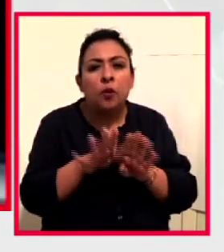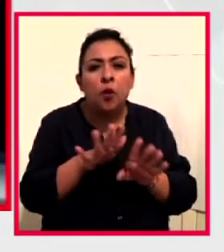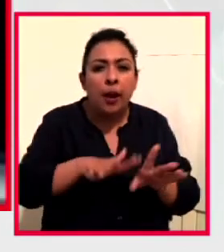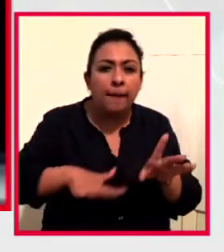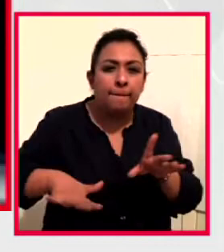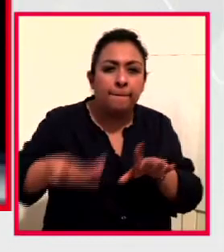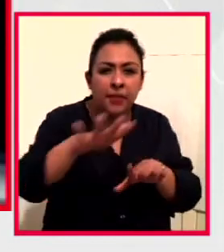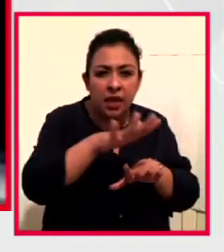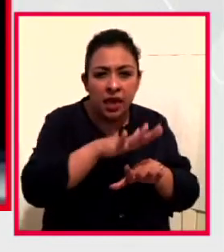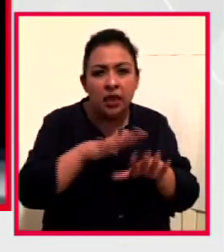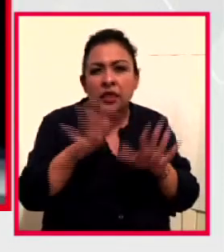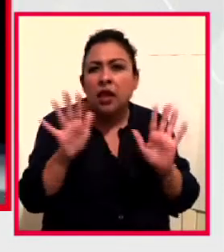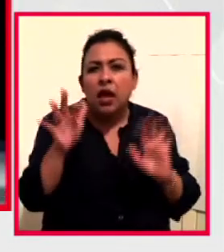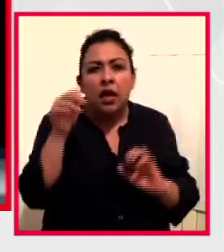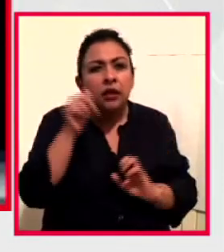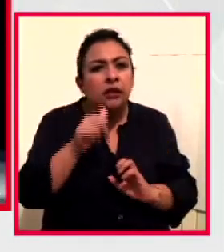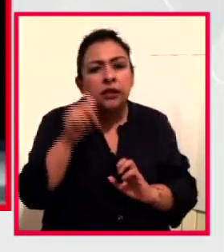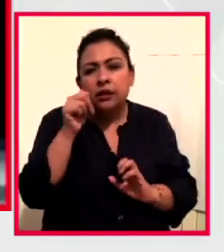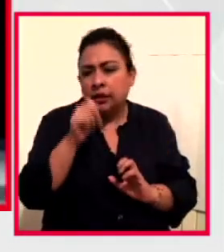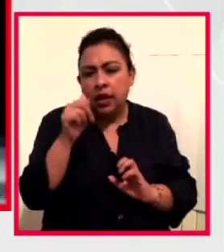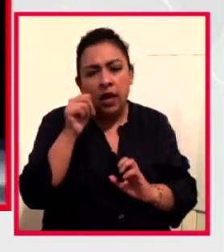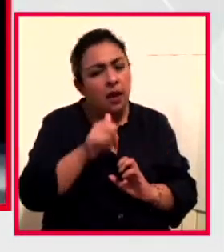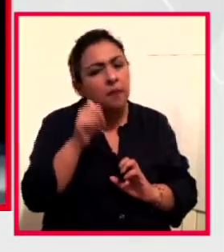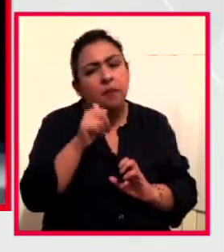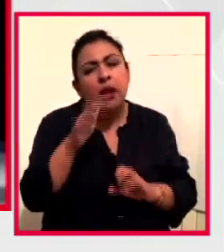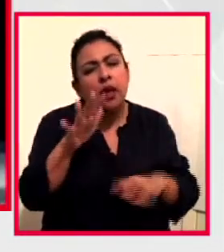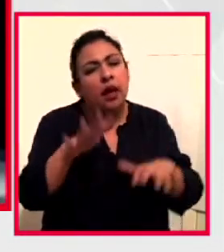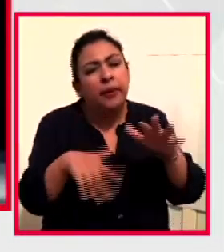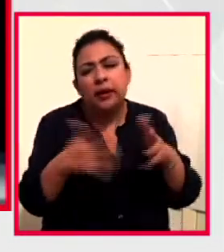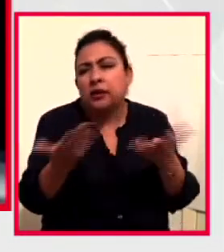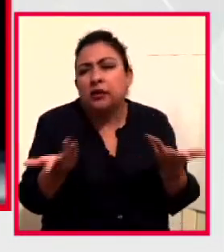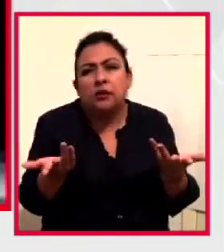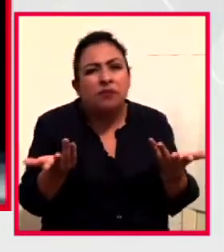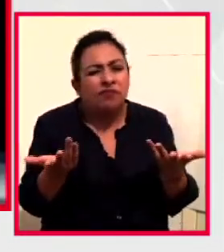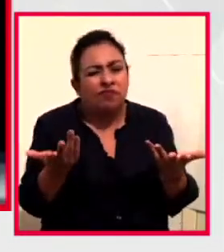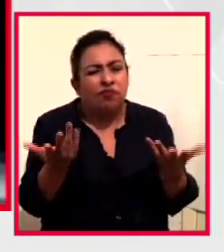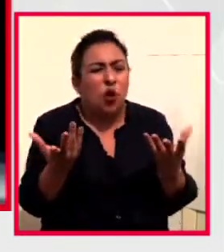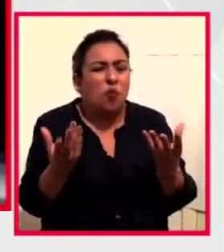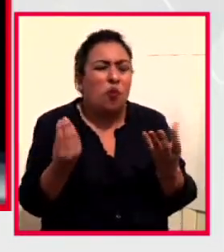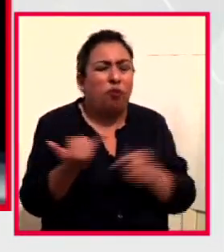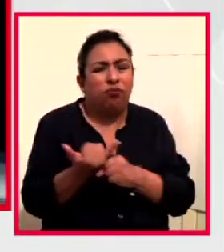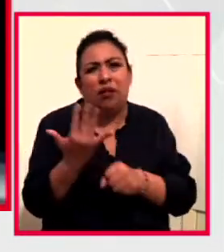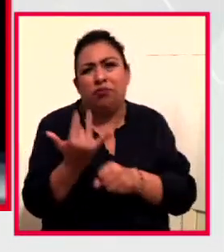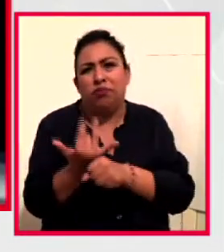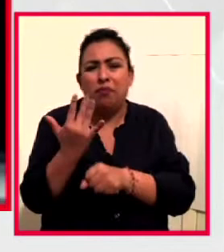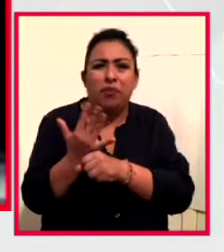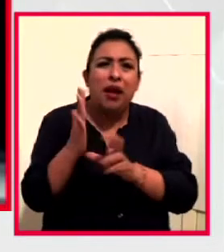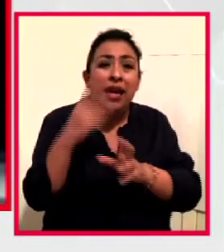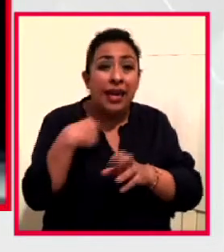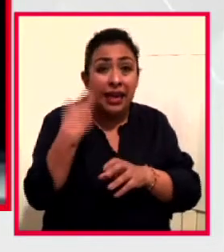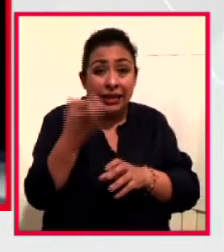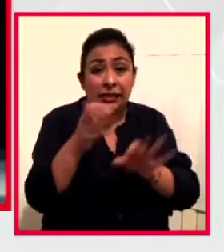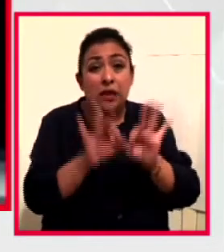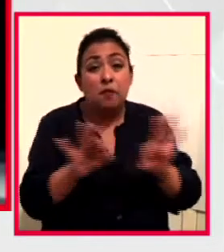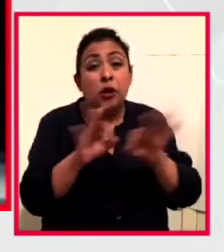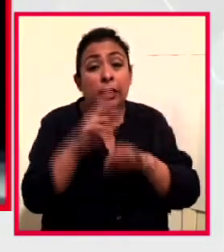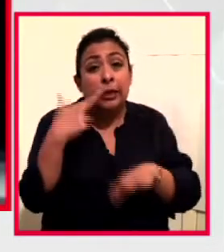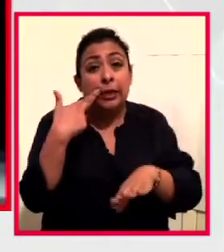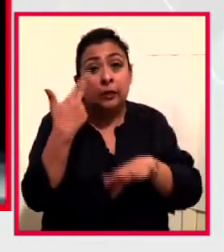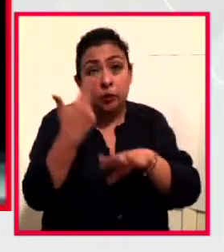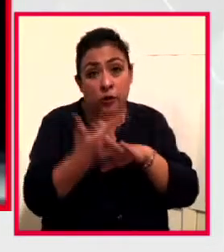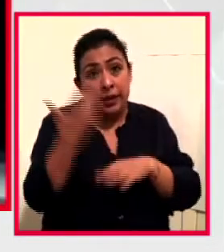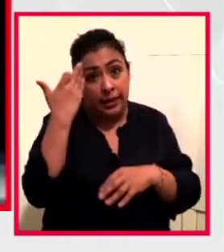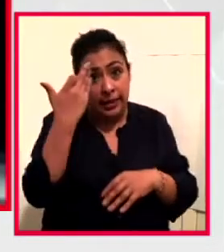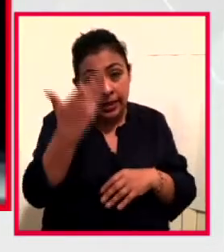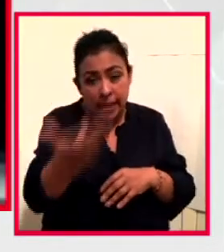que no siempre, que muchas veces es hostil. Esa ha sido la tarea fundamental de la arquitectura de todos los tiempos, pero no